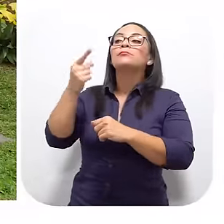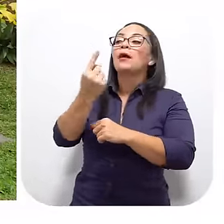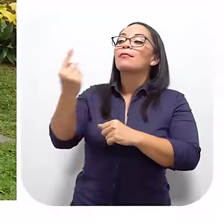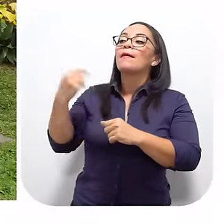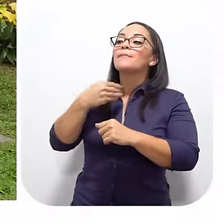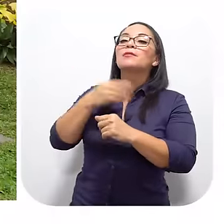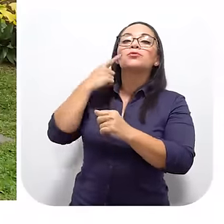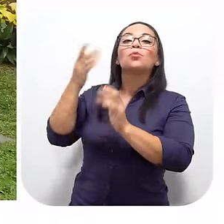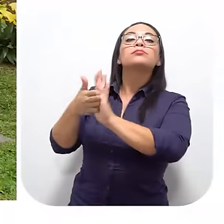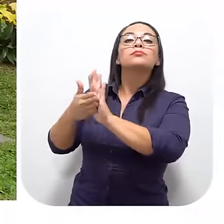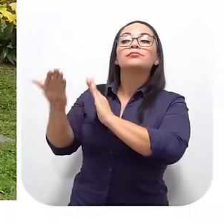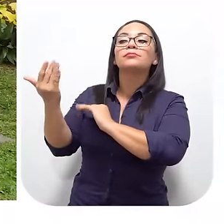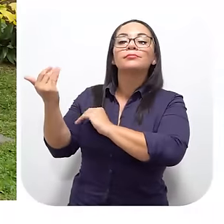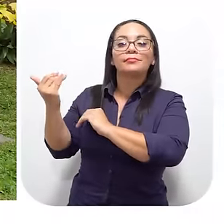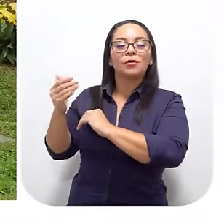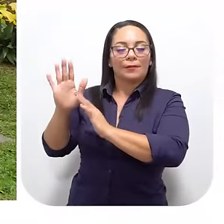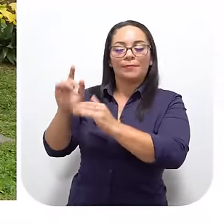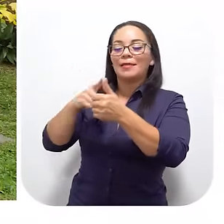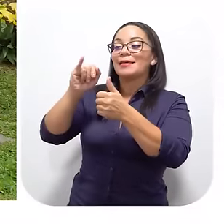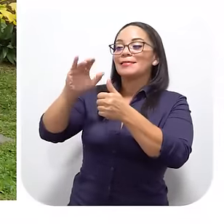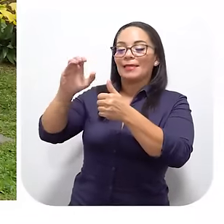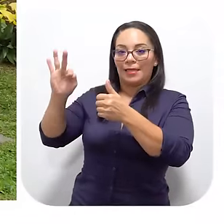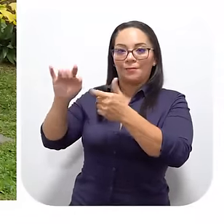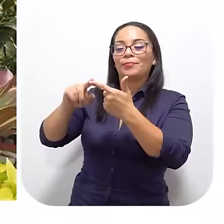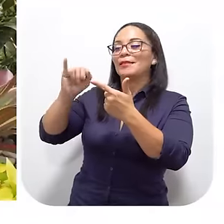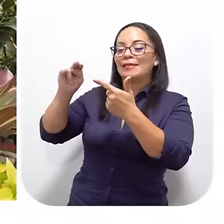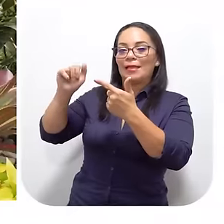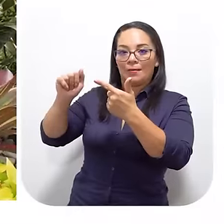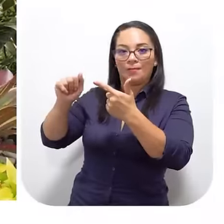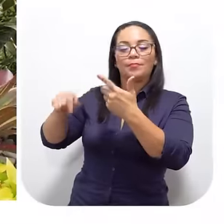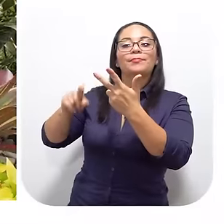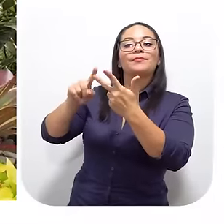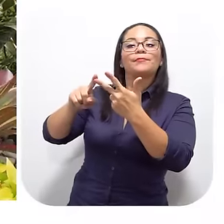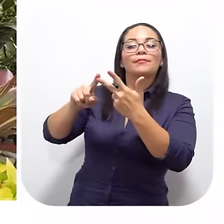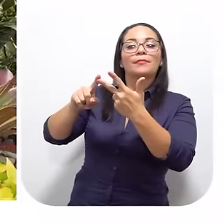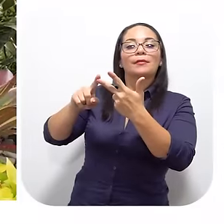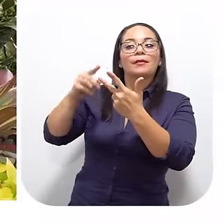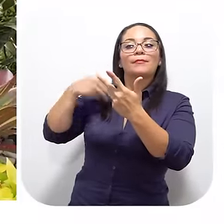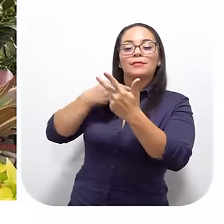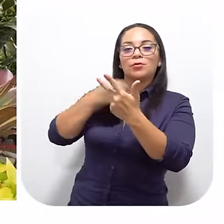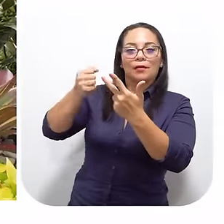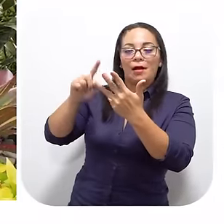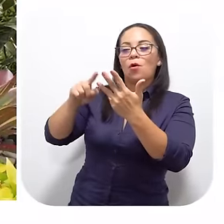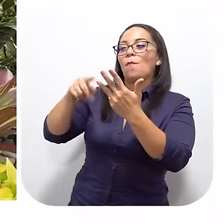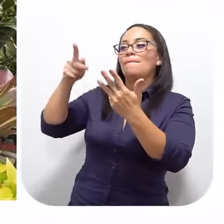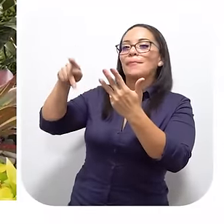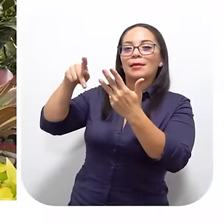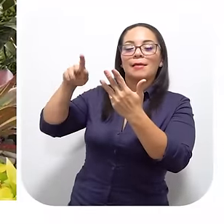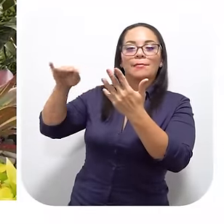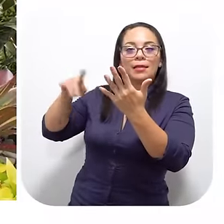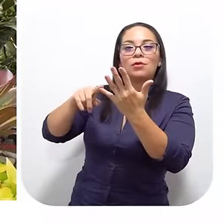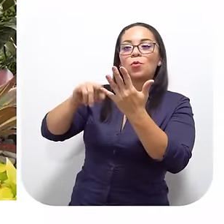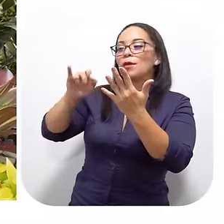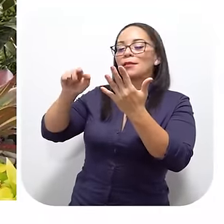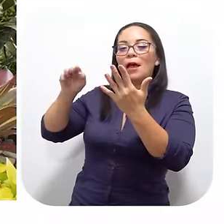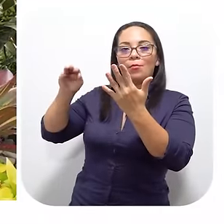yo Le llevo las cuentas A cada ministro A cada jerarca ICT INAMO INA INAMO Ministerio de Trabajo El Parque